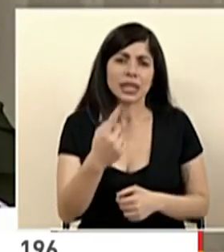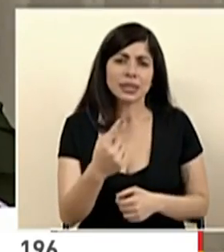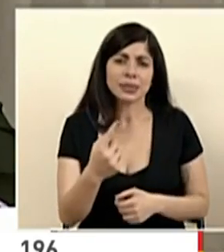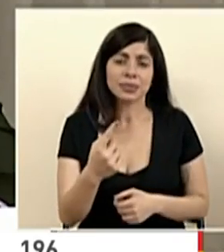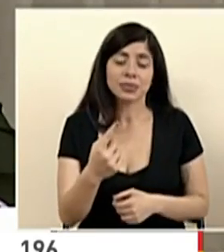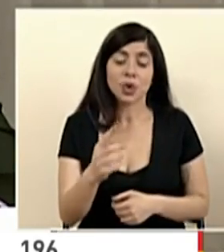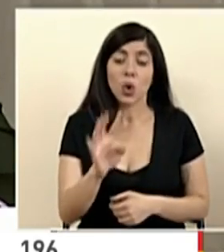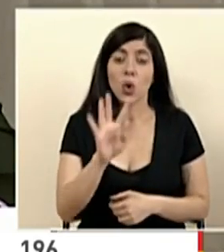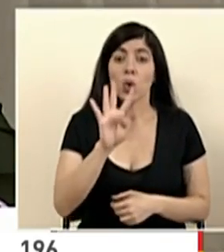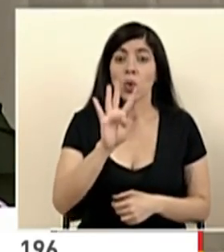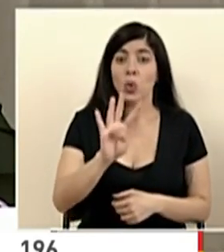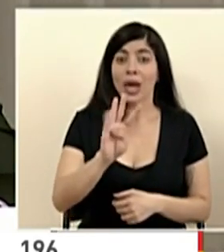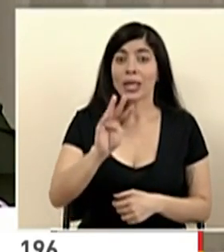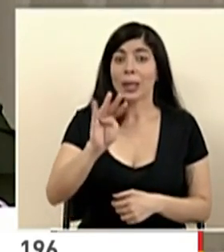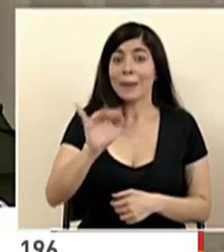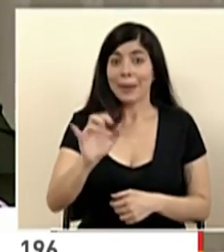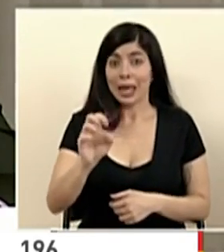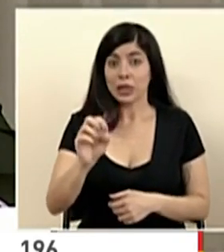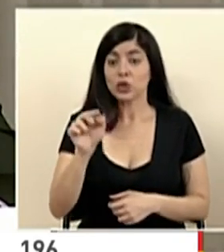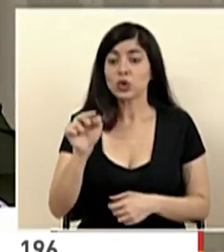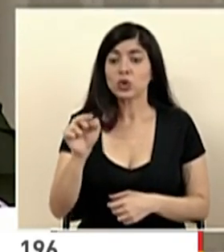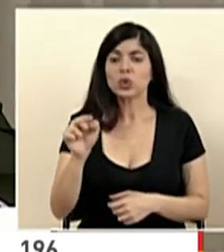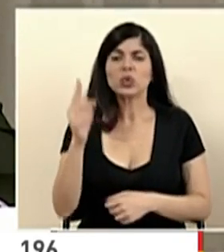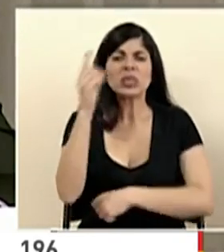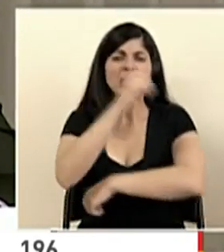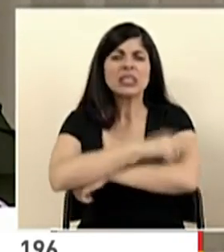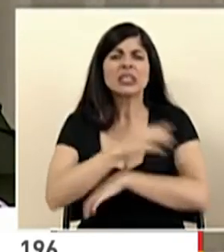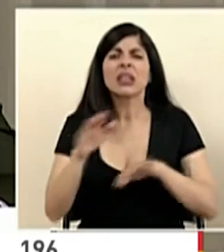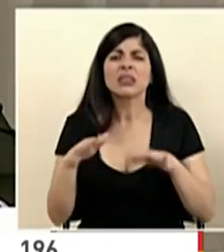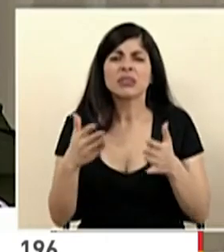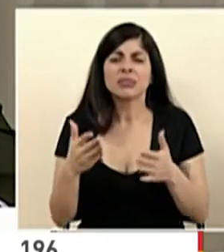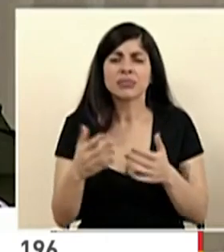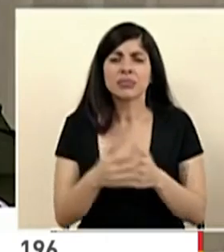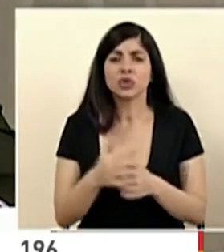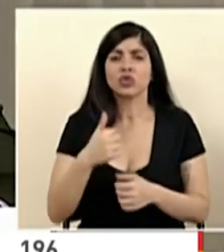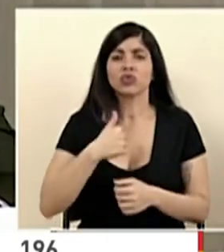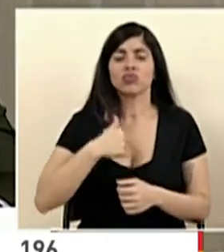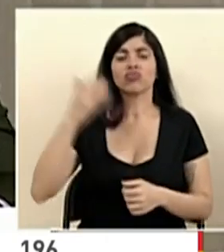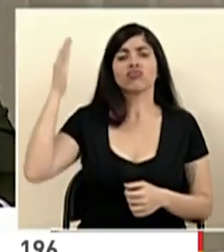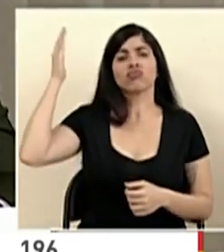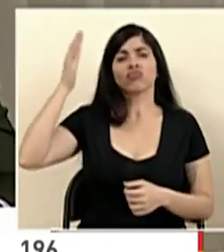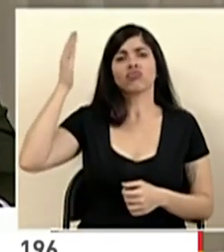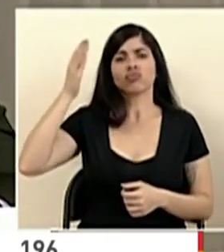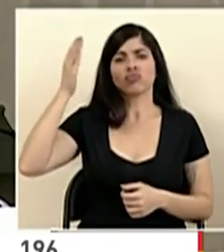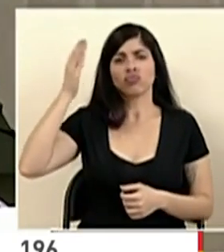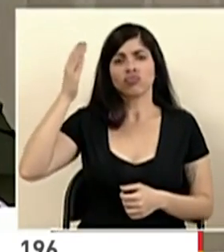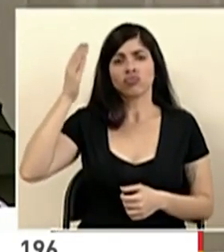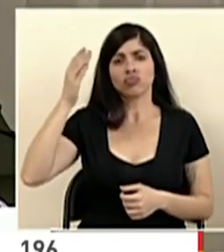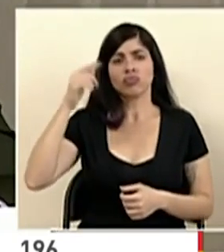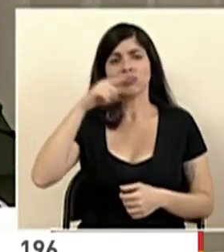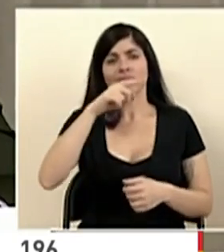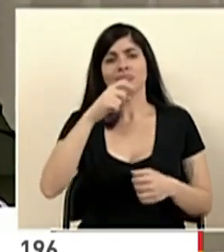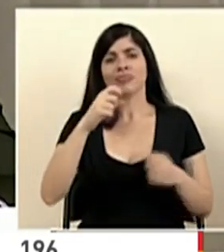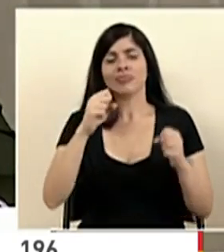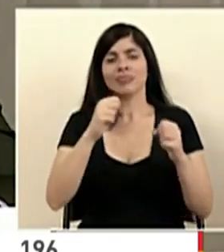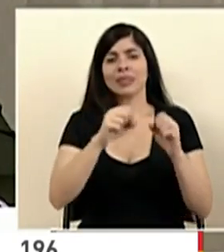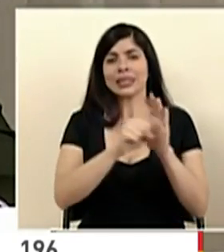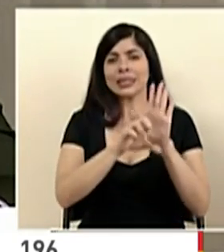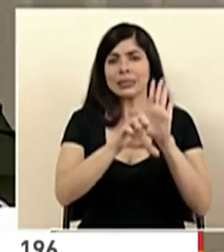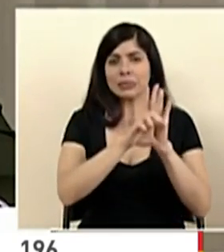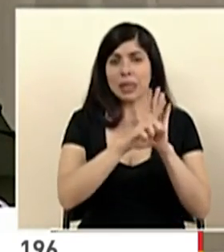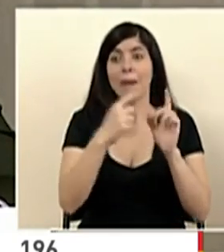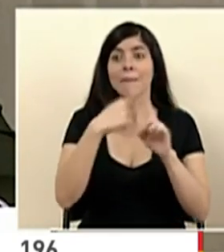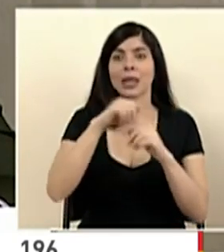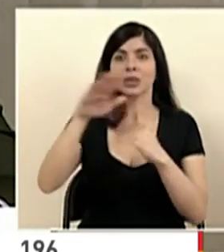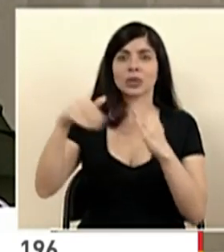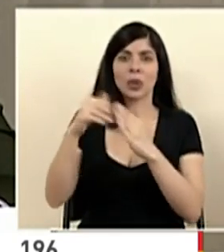el día 4 de mayo corresponderá hacer el discurso a el Congreso y al